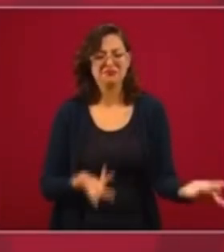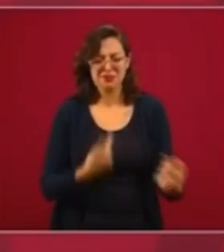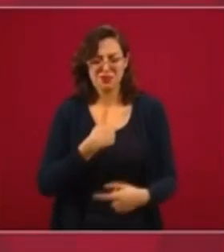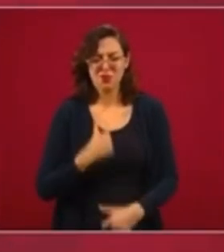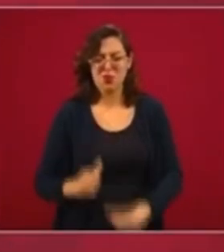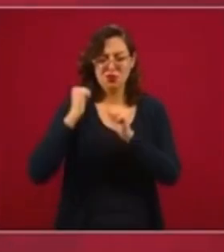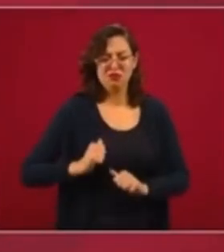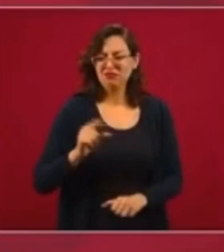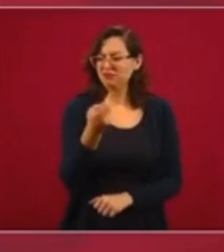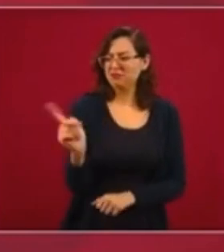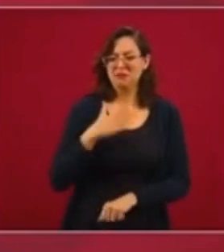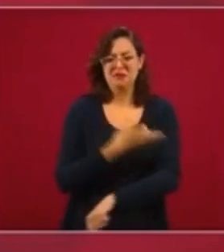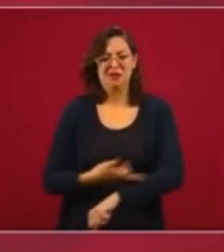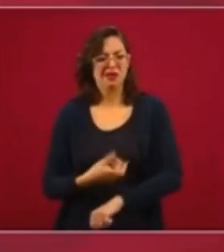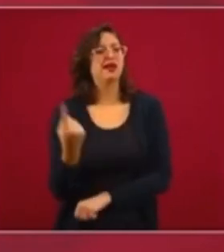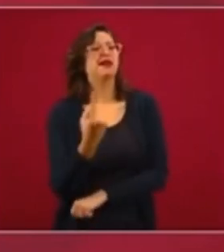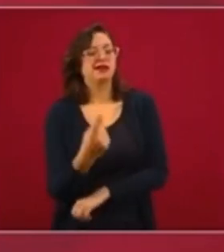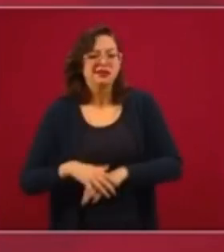no con ellos